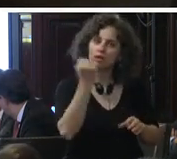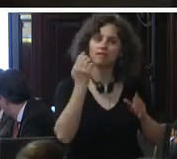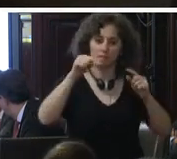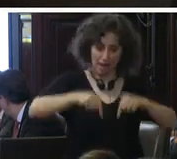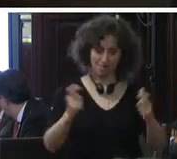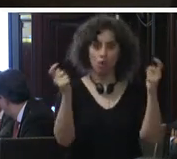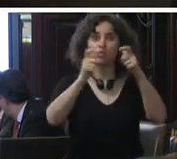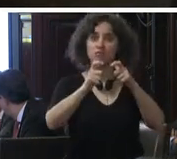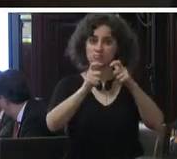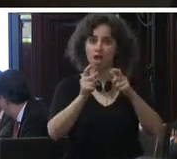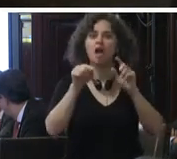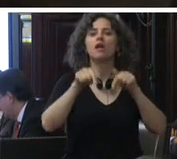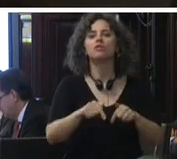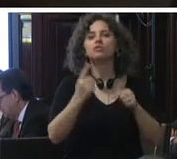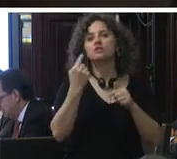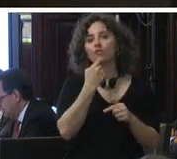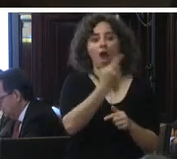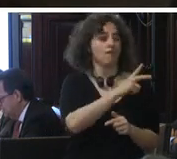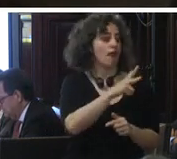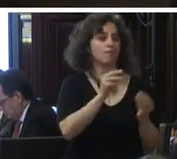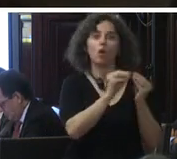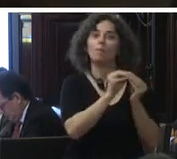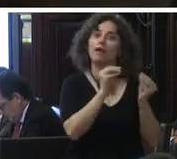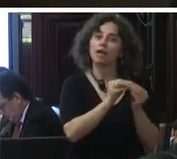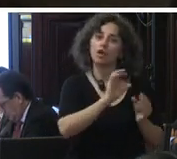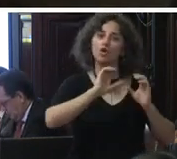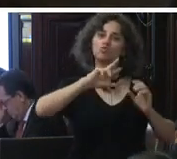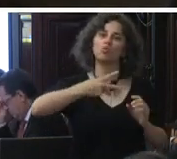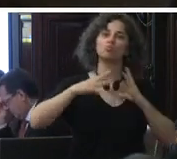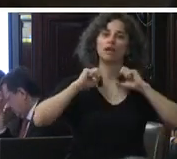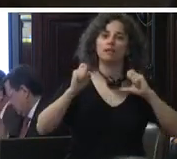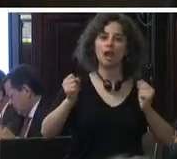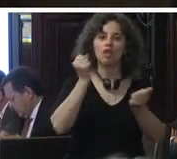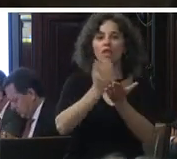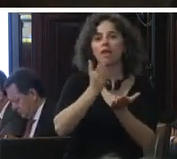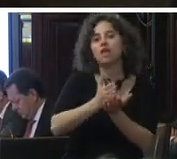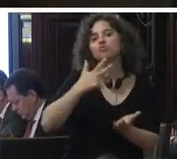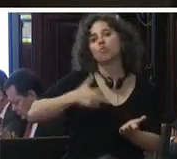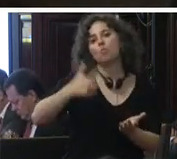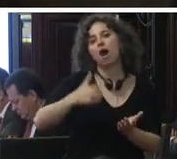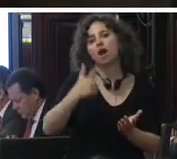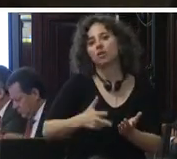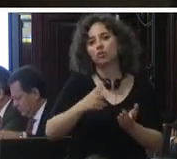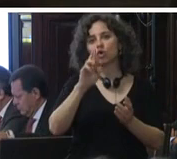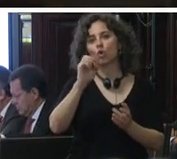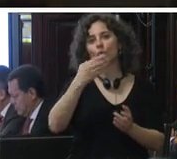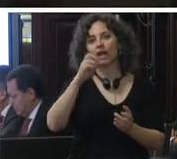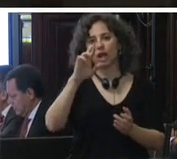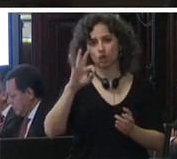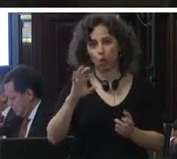sobre ello cedo la palabra a mi colega el subsecretario de derechos humanos de la secretaría de gobernación roberto campa